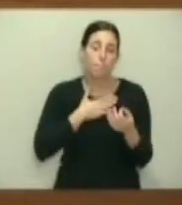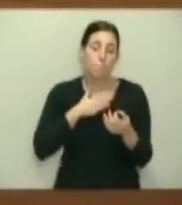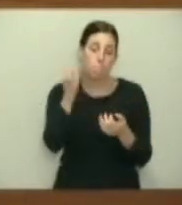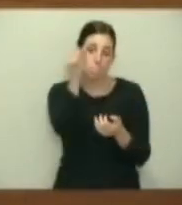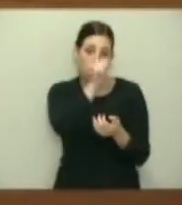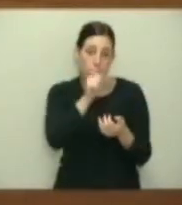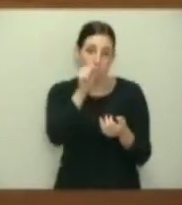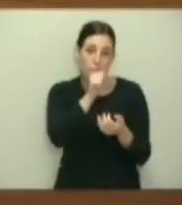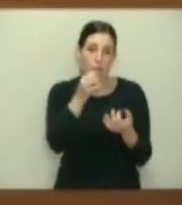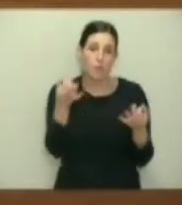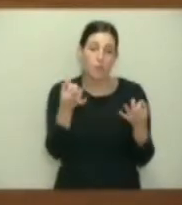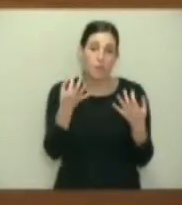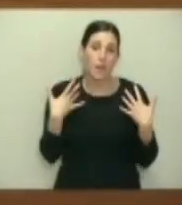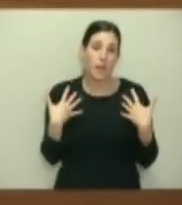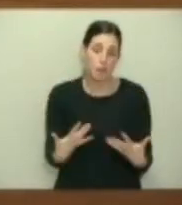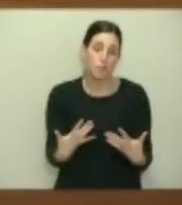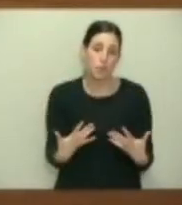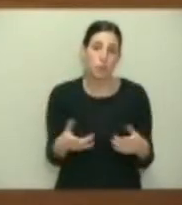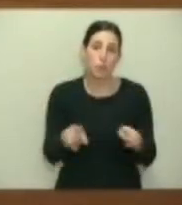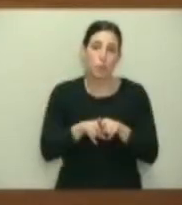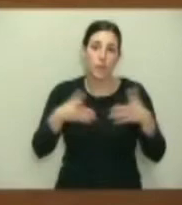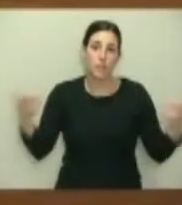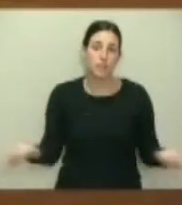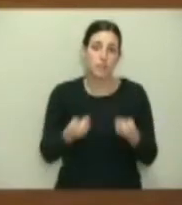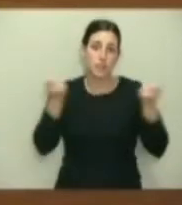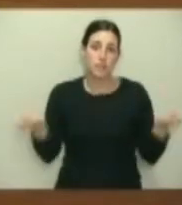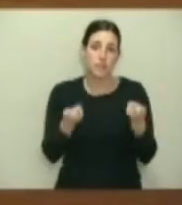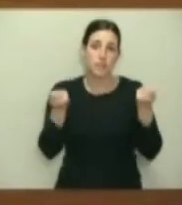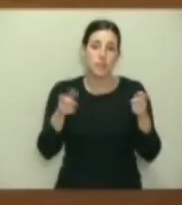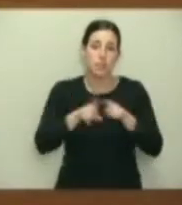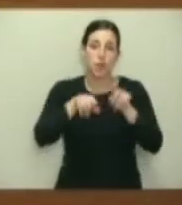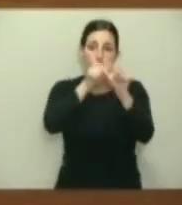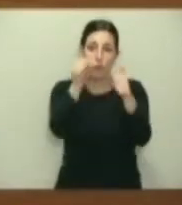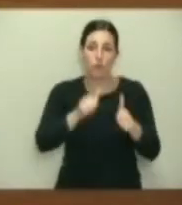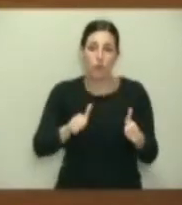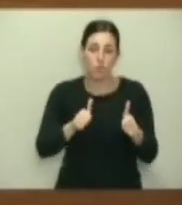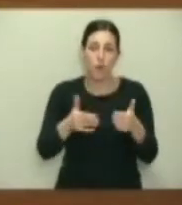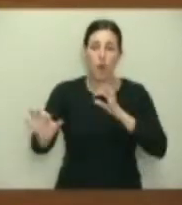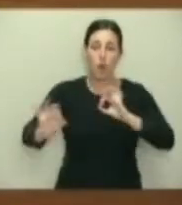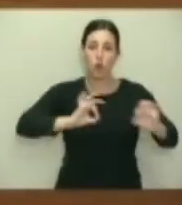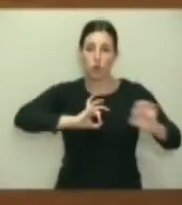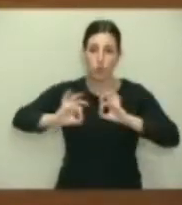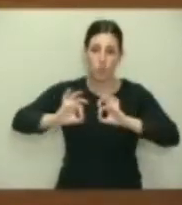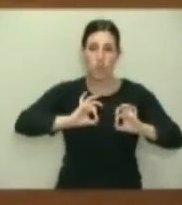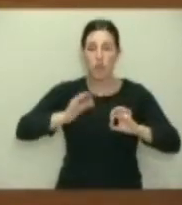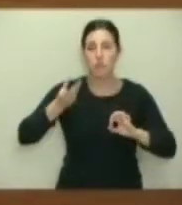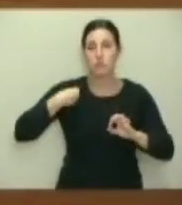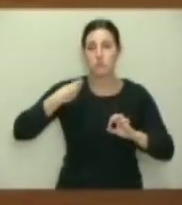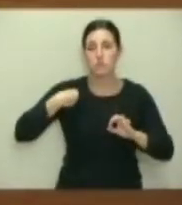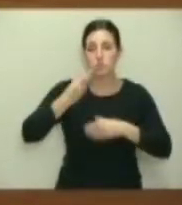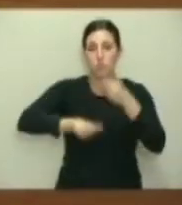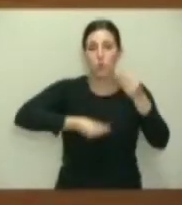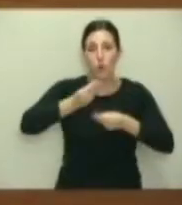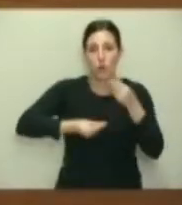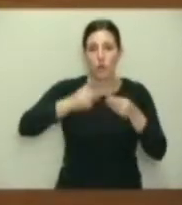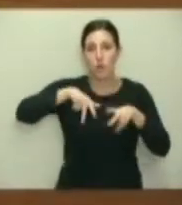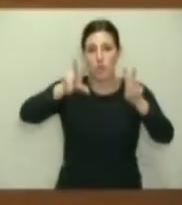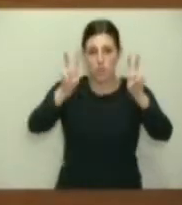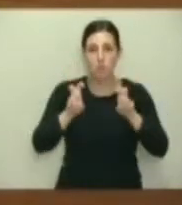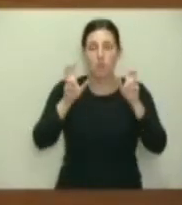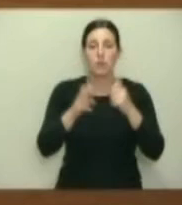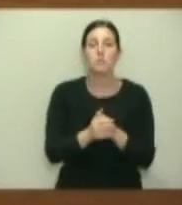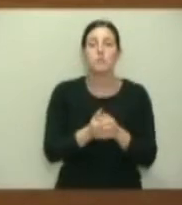mucho más rápido, tiene que actuar con más energía y tiene que hacerlo de forma más coordinada a como lo ha hecho en este tema.